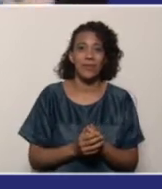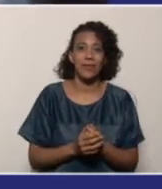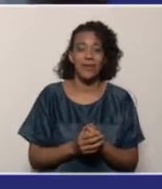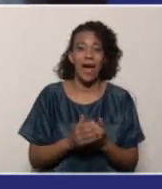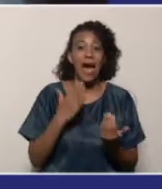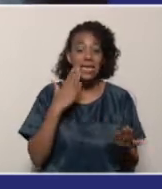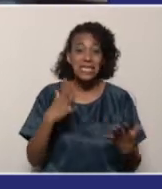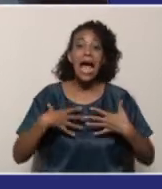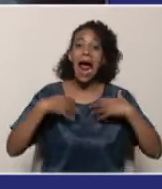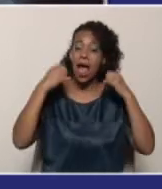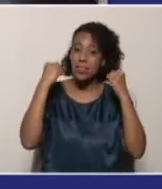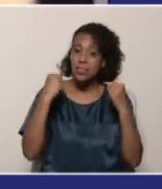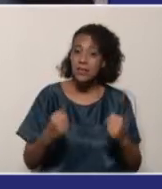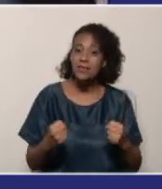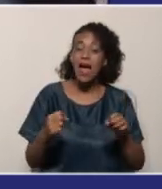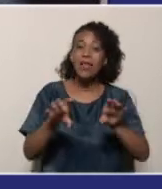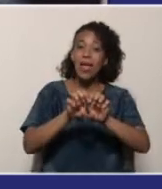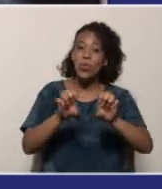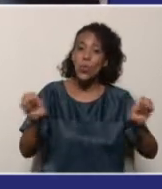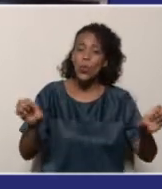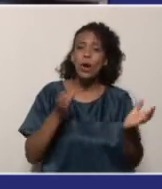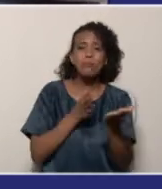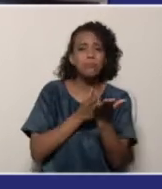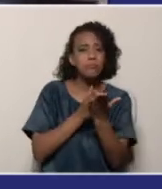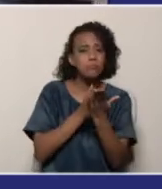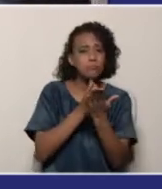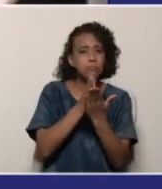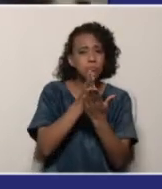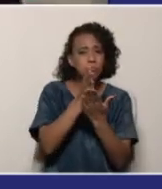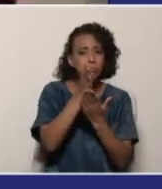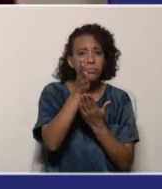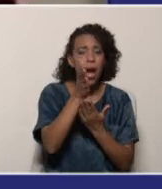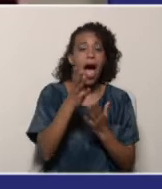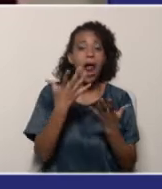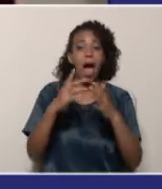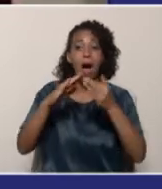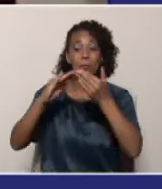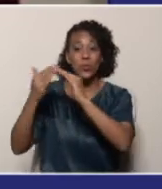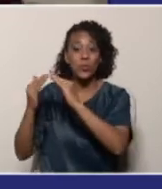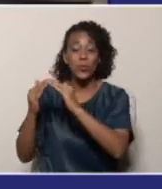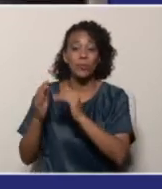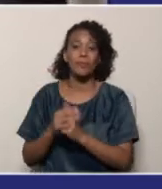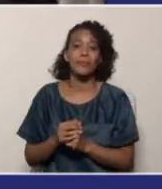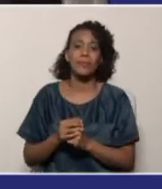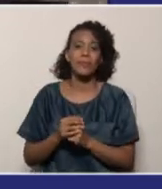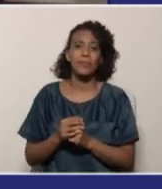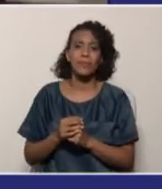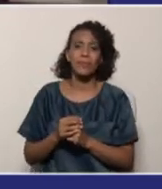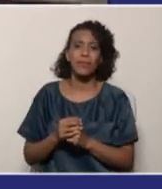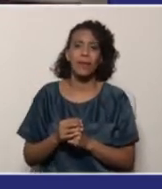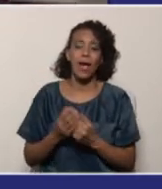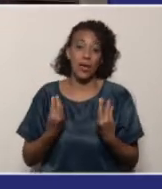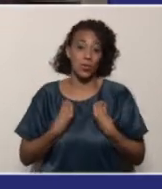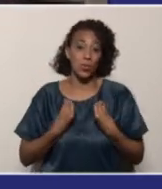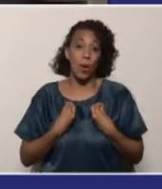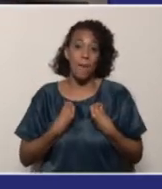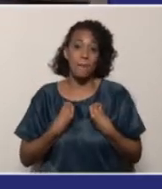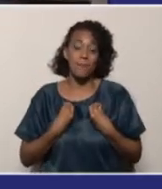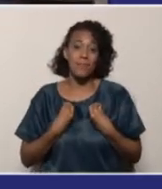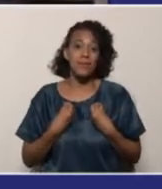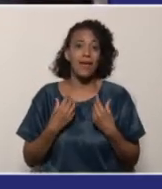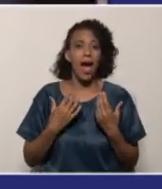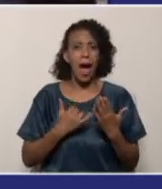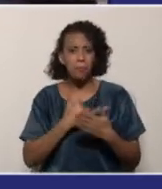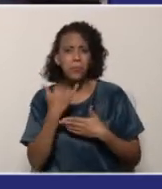a fin de garantizar la atención educativa a la población estudiantil. Es una realidad que el cierre de las